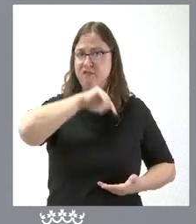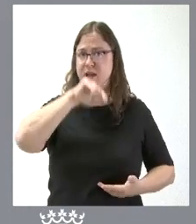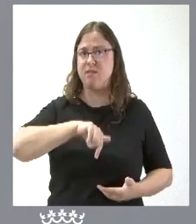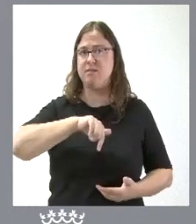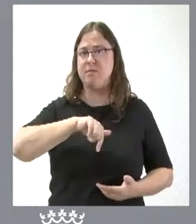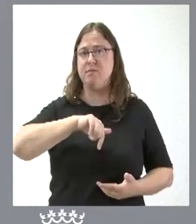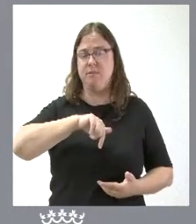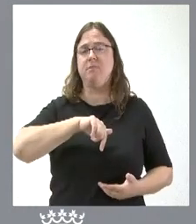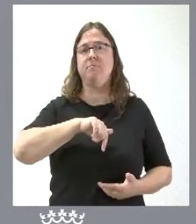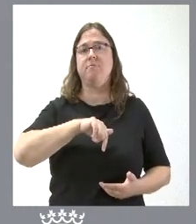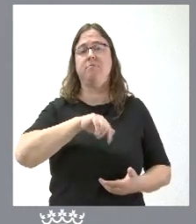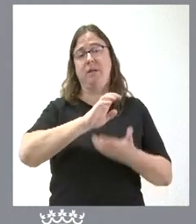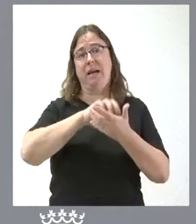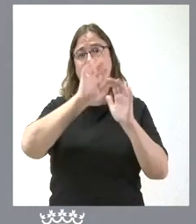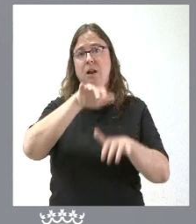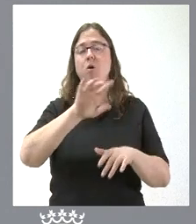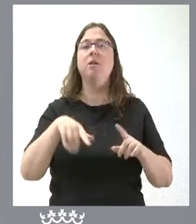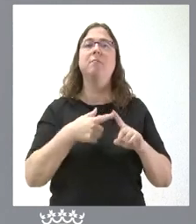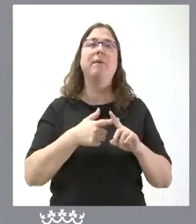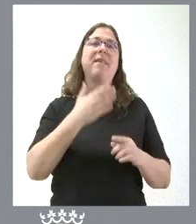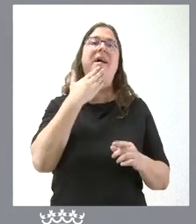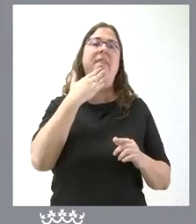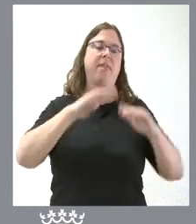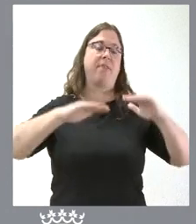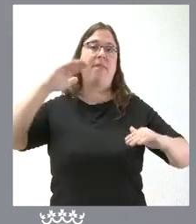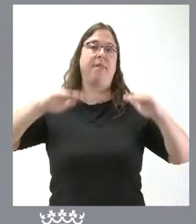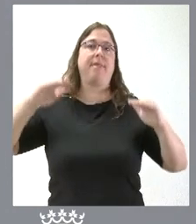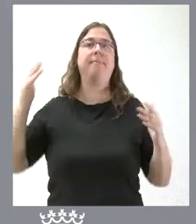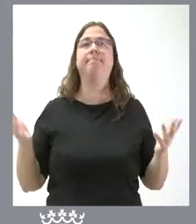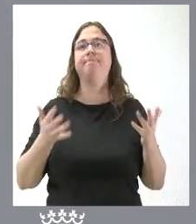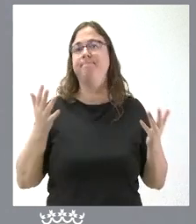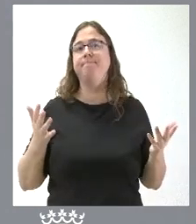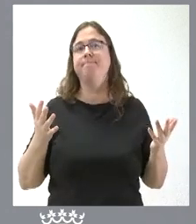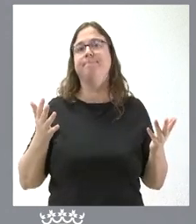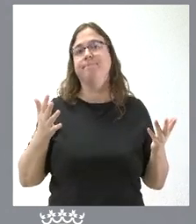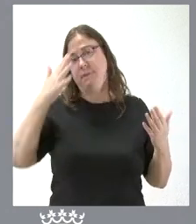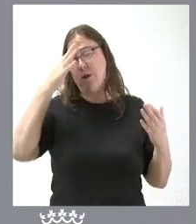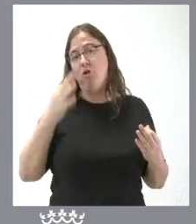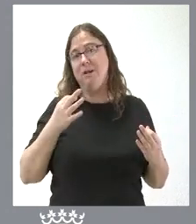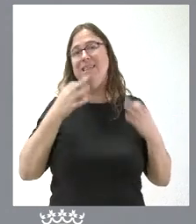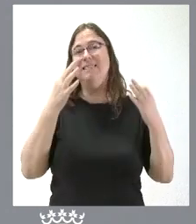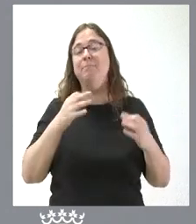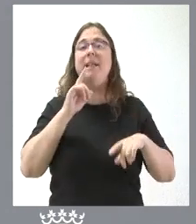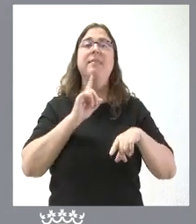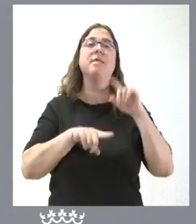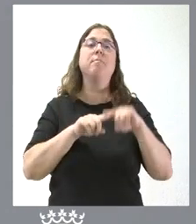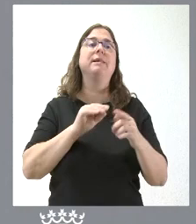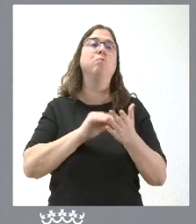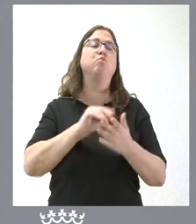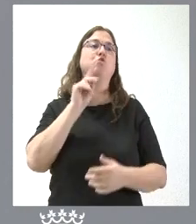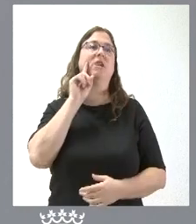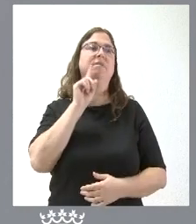comunidad autónoma lógicamente las edades de las mismas pues siempre se definen desde el punto de vista